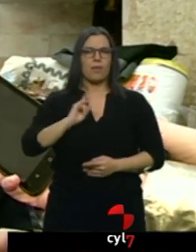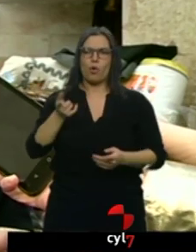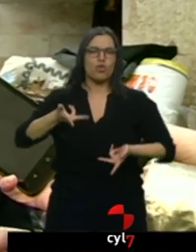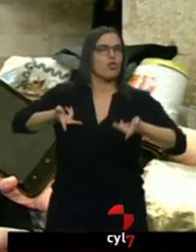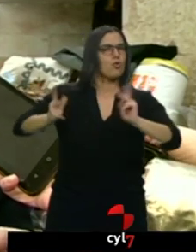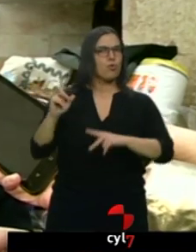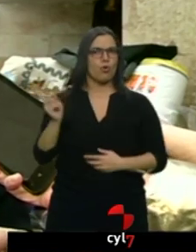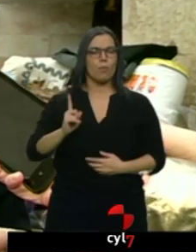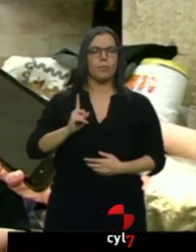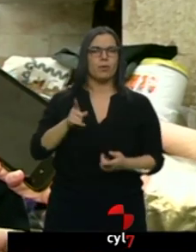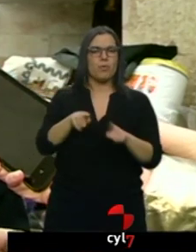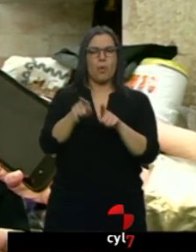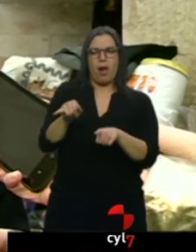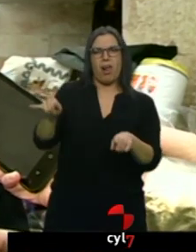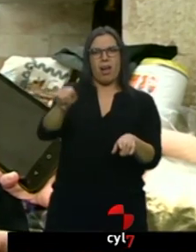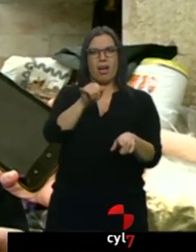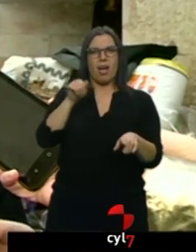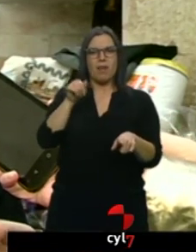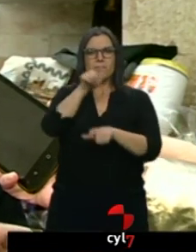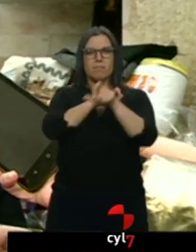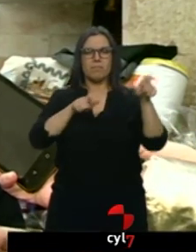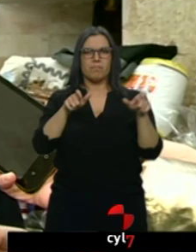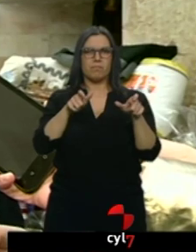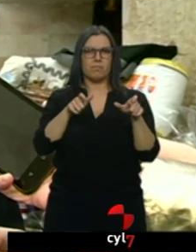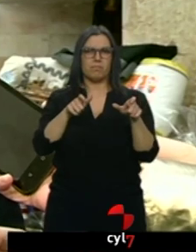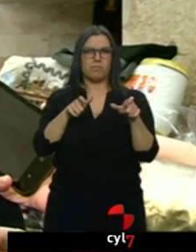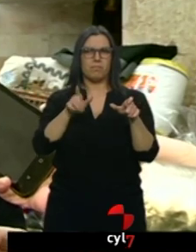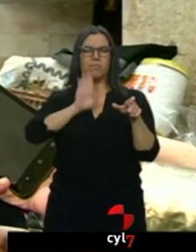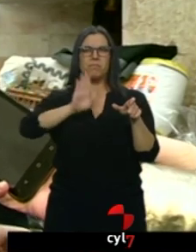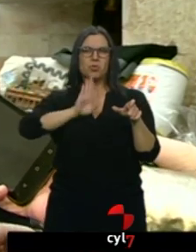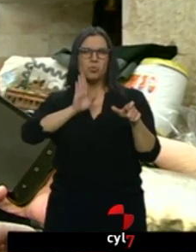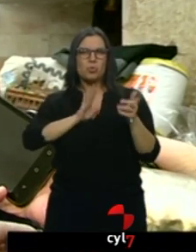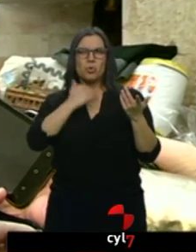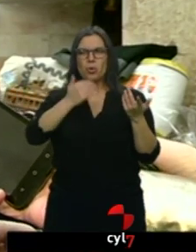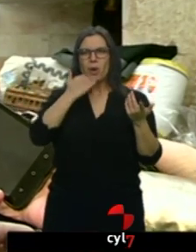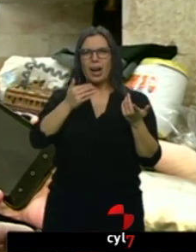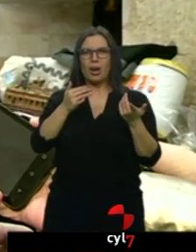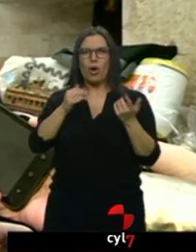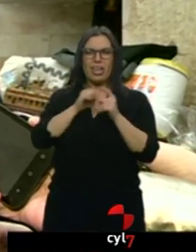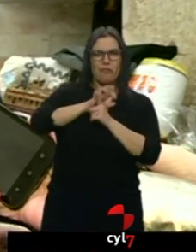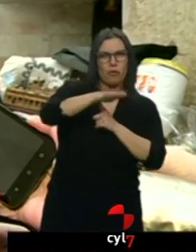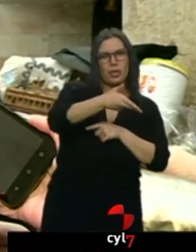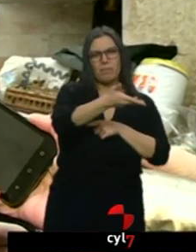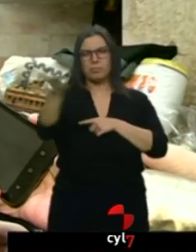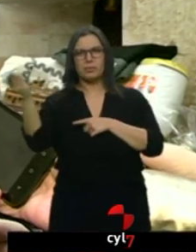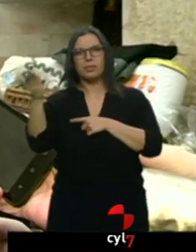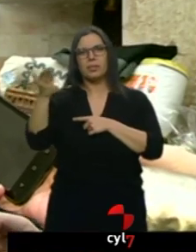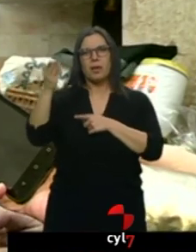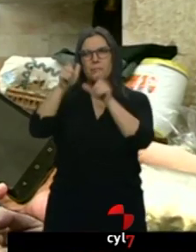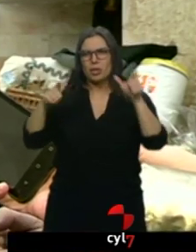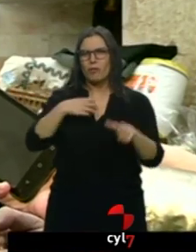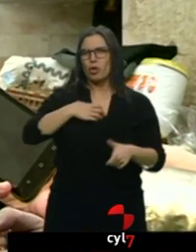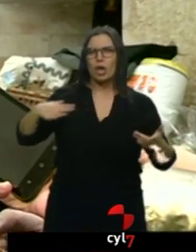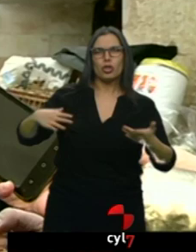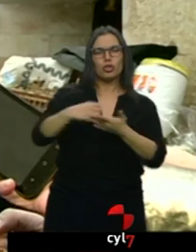irregularidades de este tipo que puedan poner en entredicho la credibilidad de todos los funcionarios, la